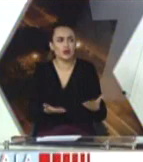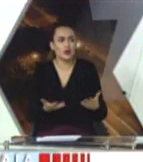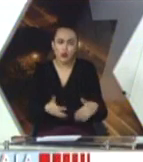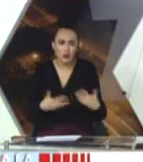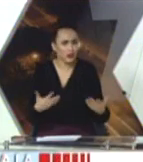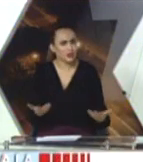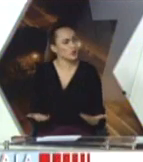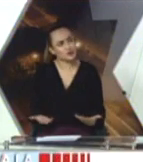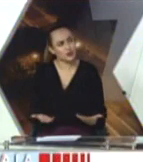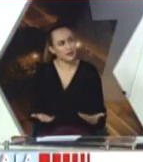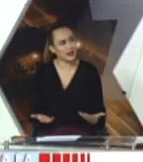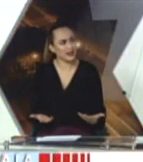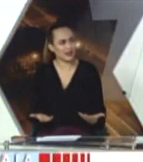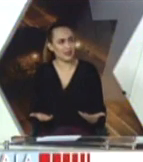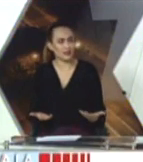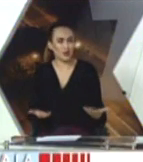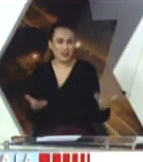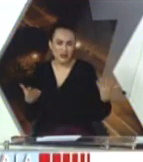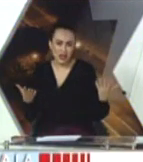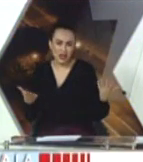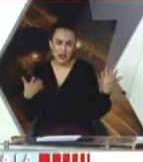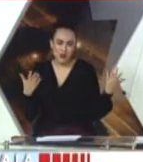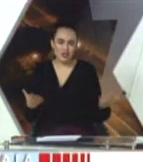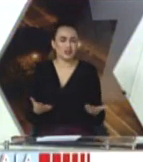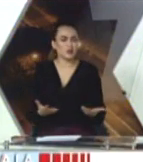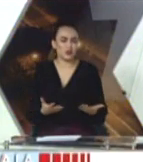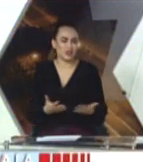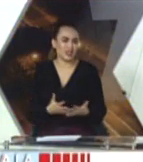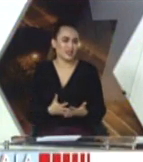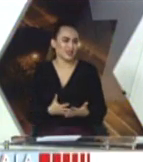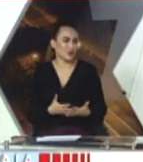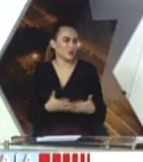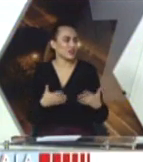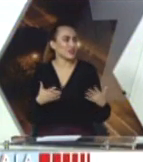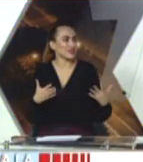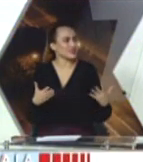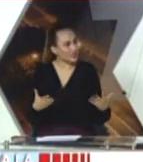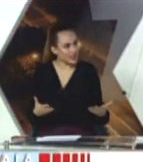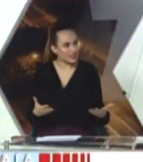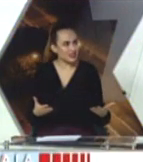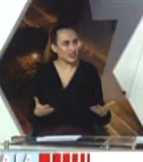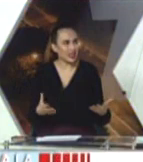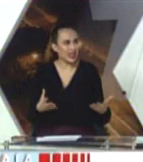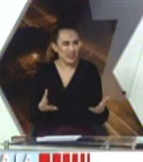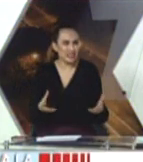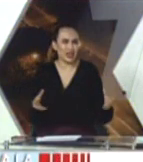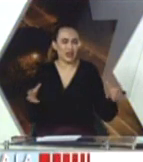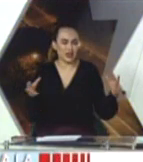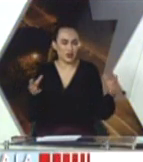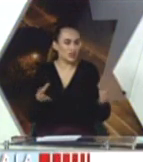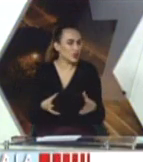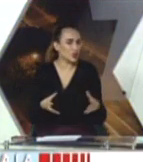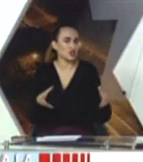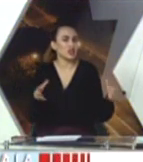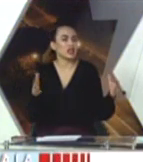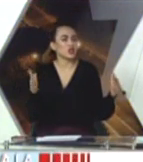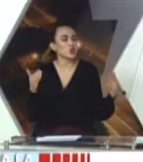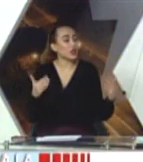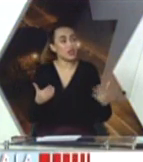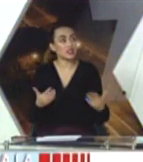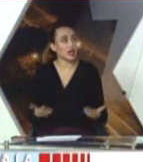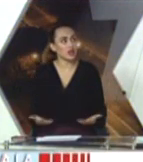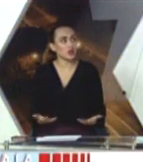lo contrario, comparta con su familia en casa, porque también, ¿cuántas oportunidades tenemos de estar así, en casa, reunidos,